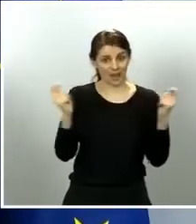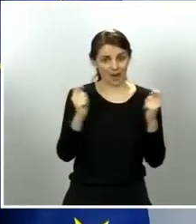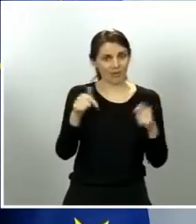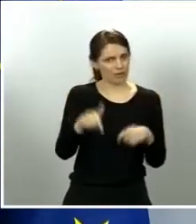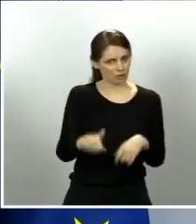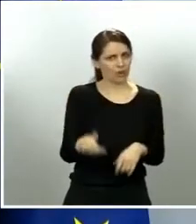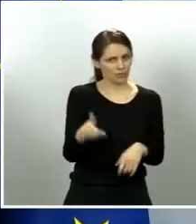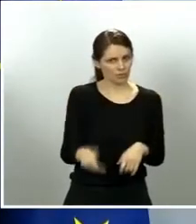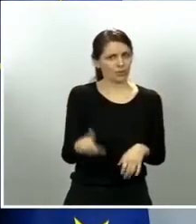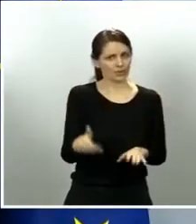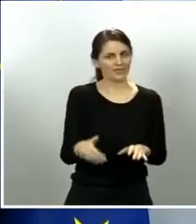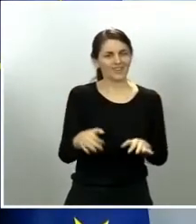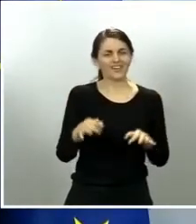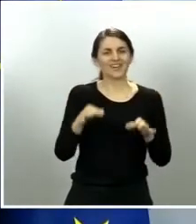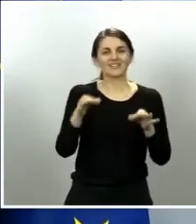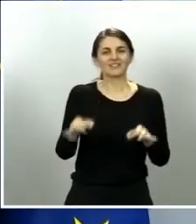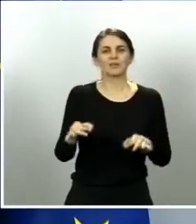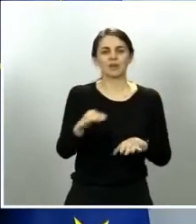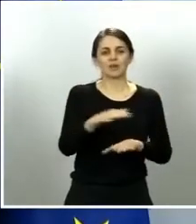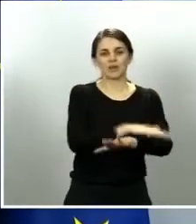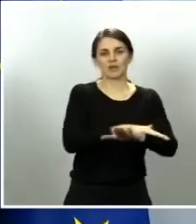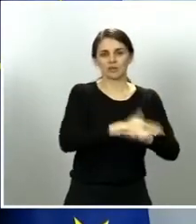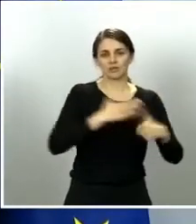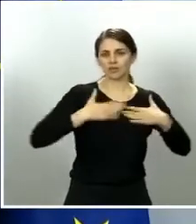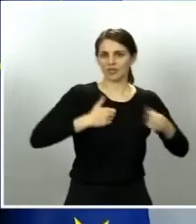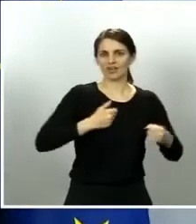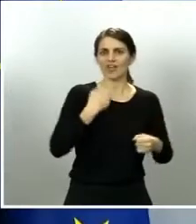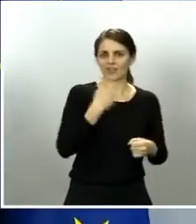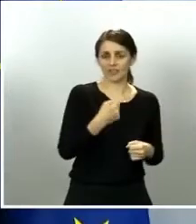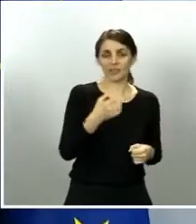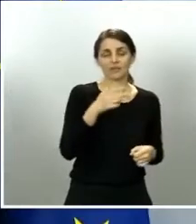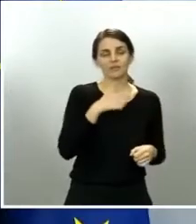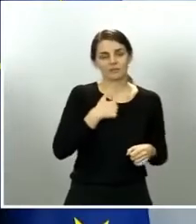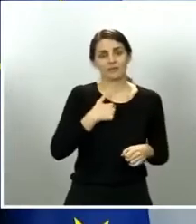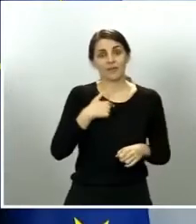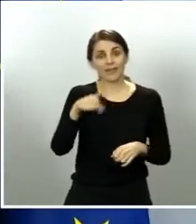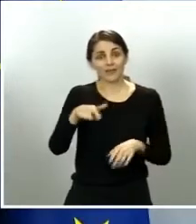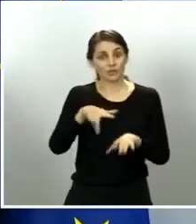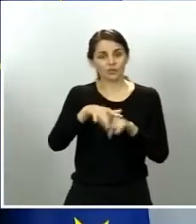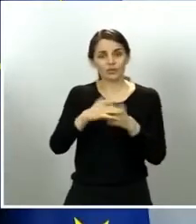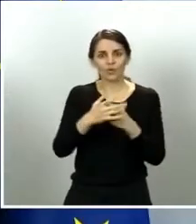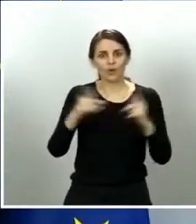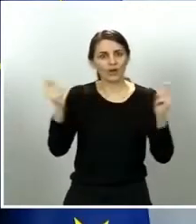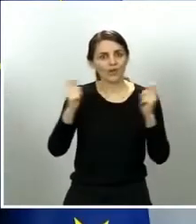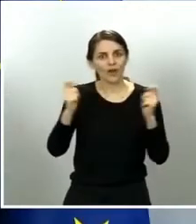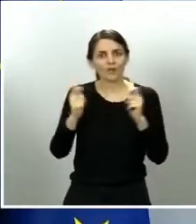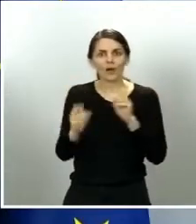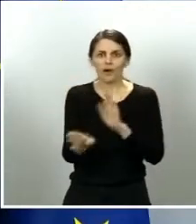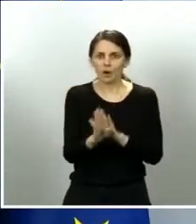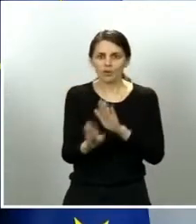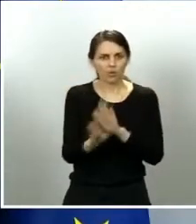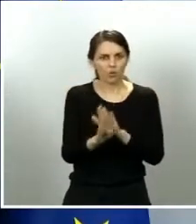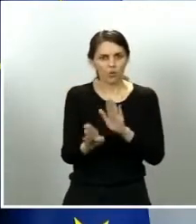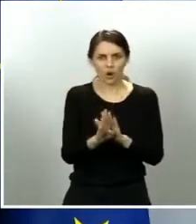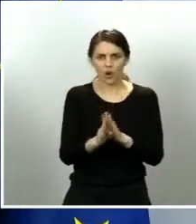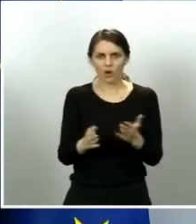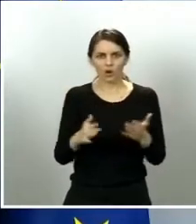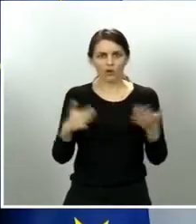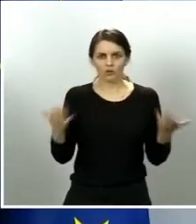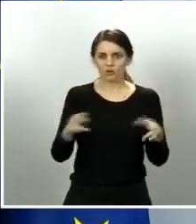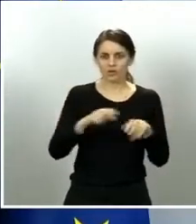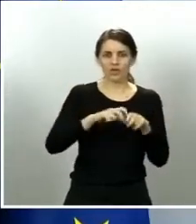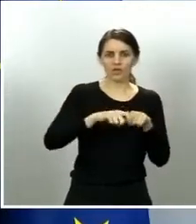siempre el ministro de Sanidad, sigue en vigor y, por tanto, las limitaciones a los desplazamientos